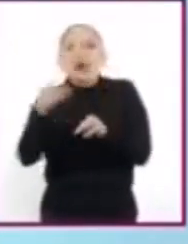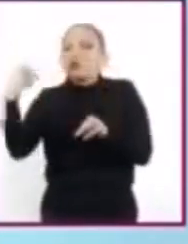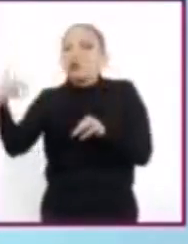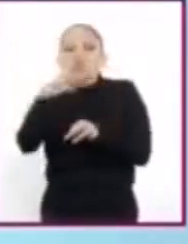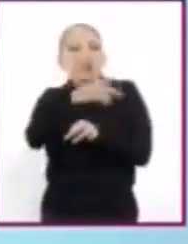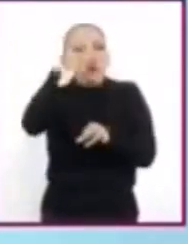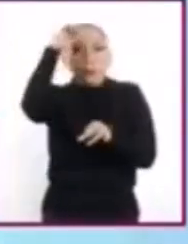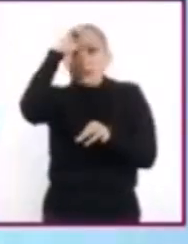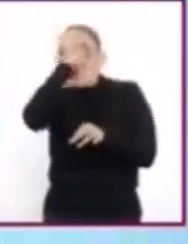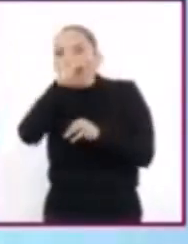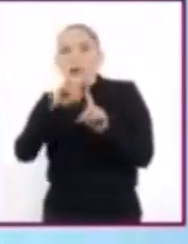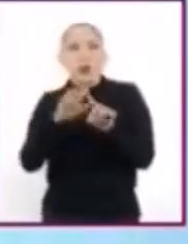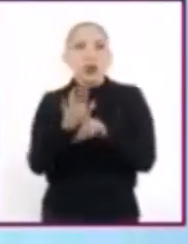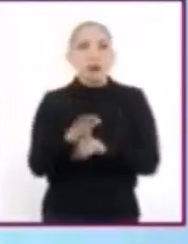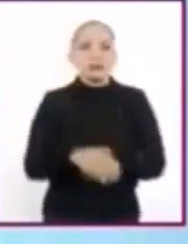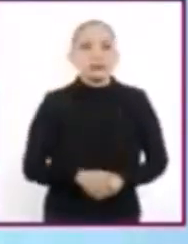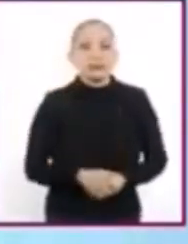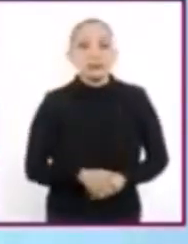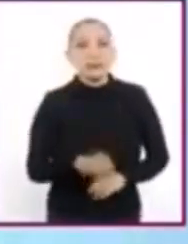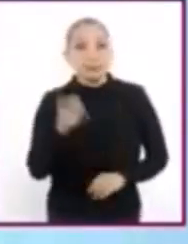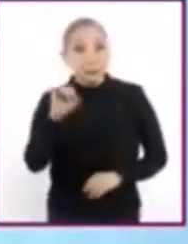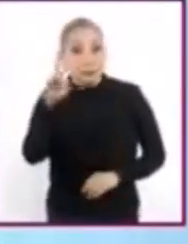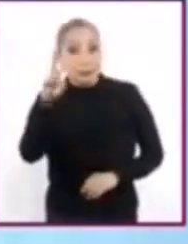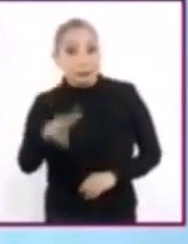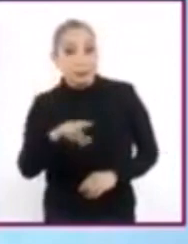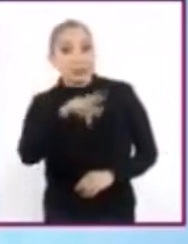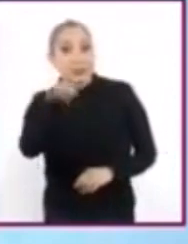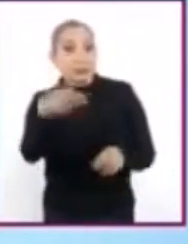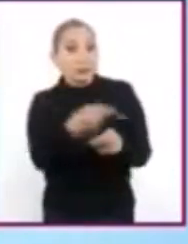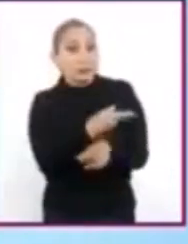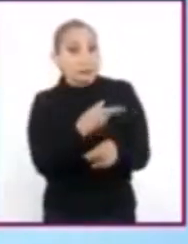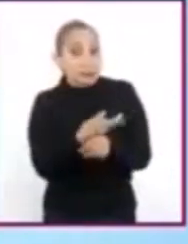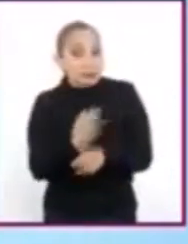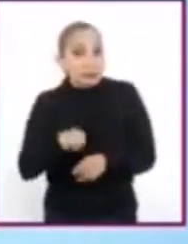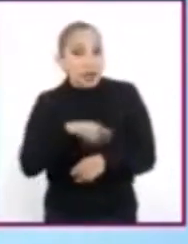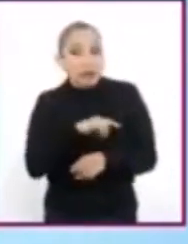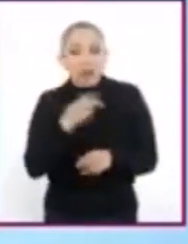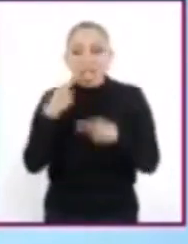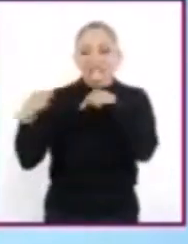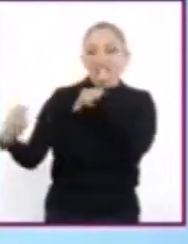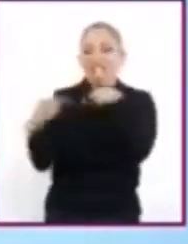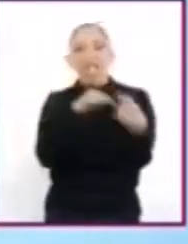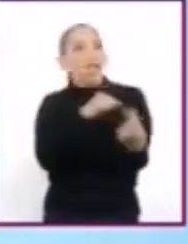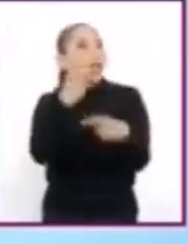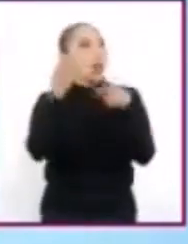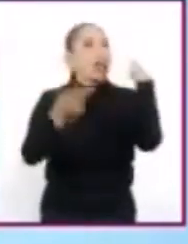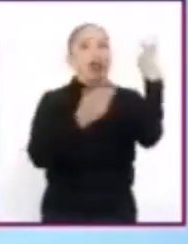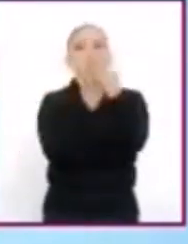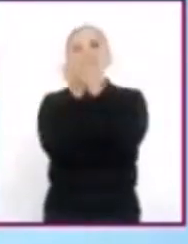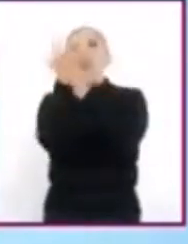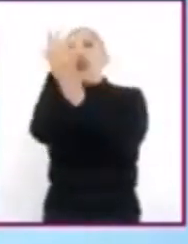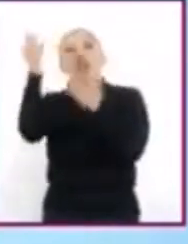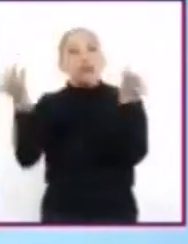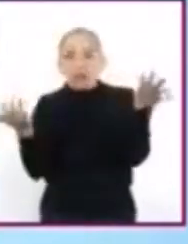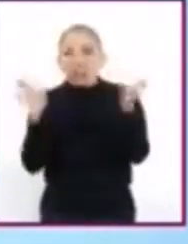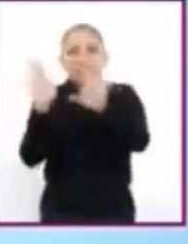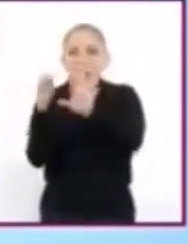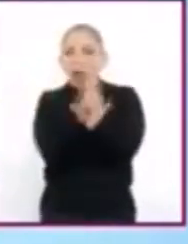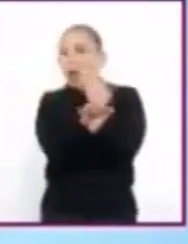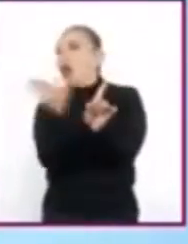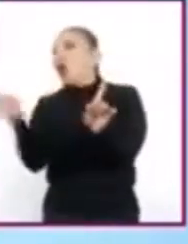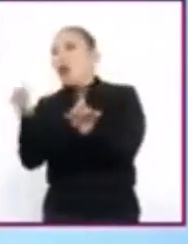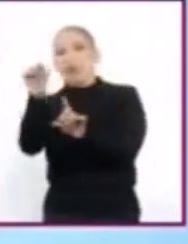en juego. Es verdad, porque luego ocurre que estamos discutiendo por discutir o nos desviamos hacia aspectos